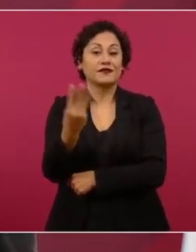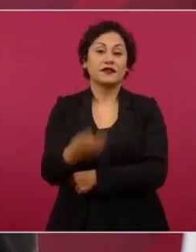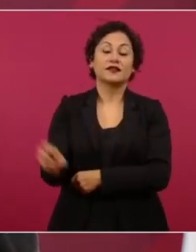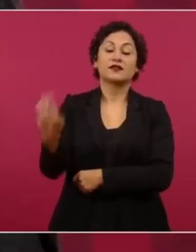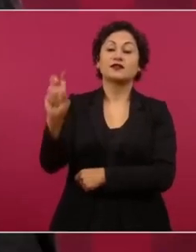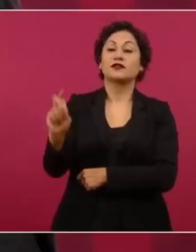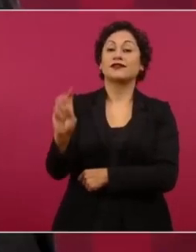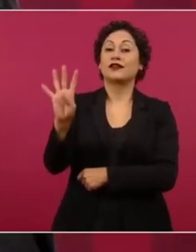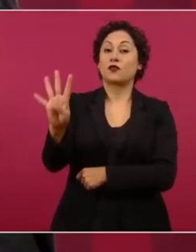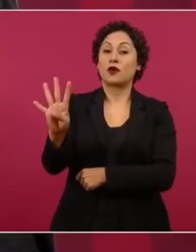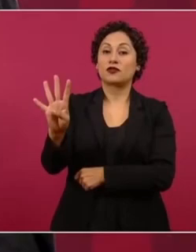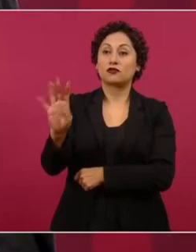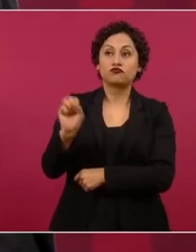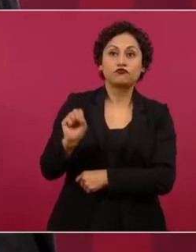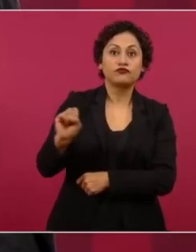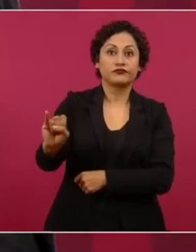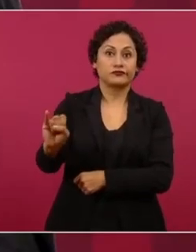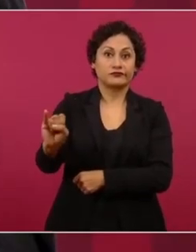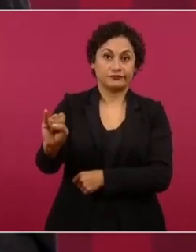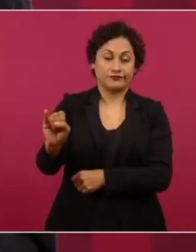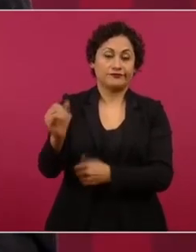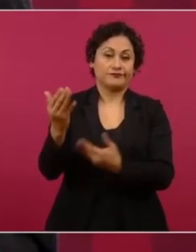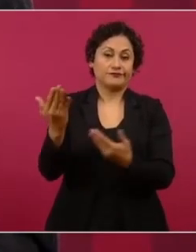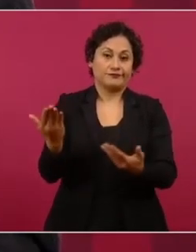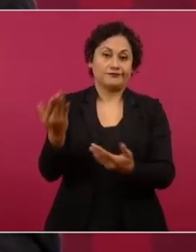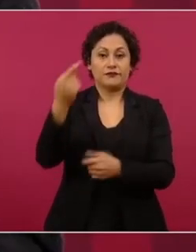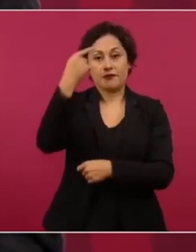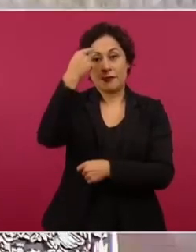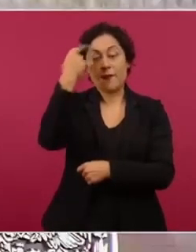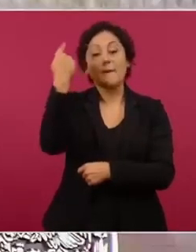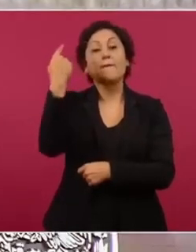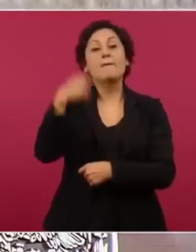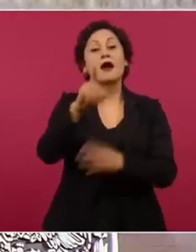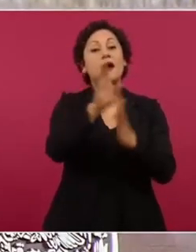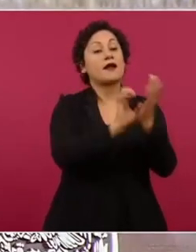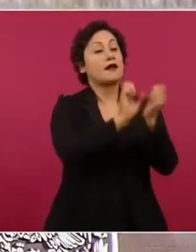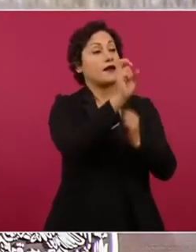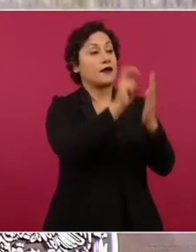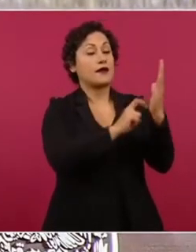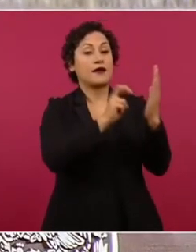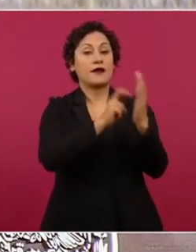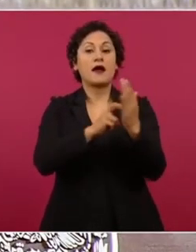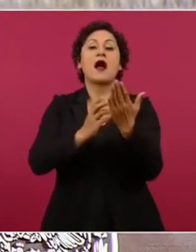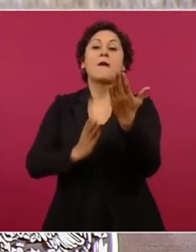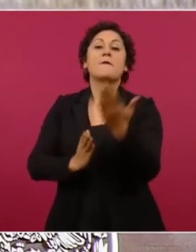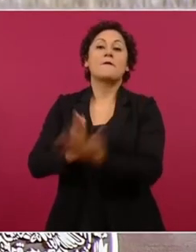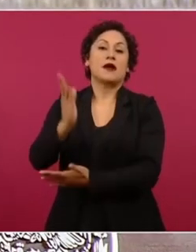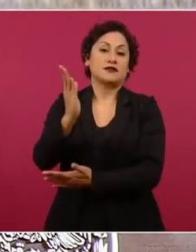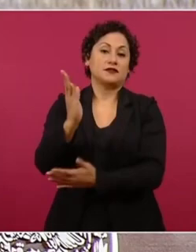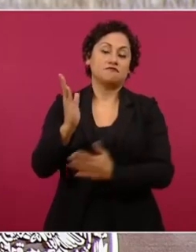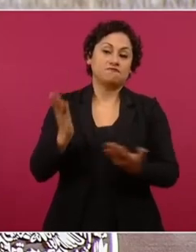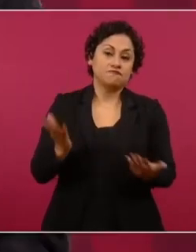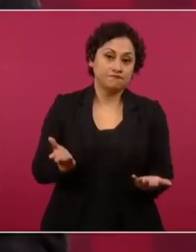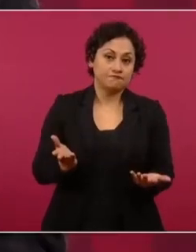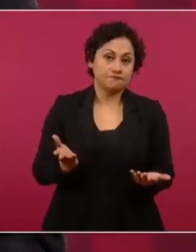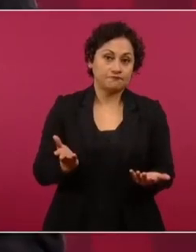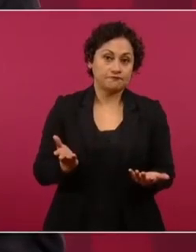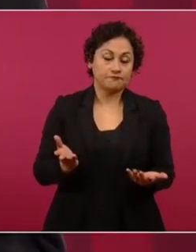para poder reformarse la Constitución.